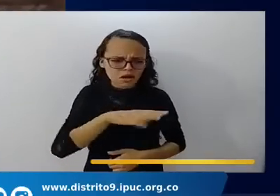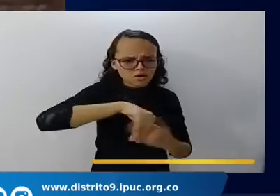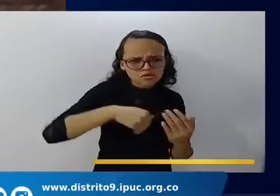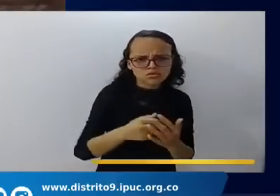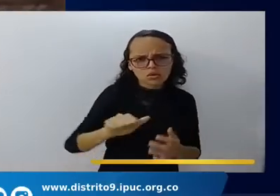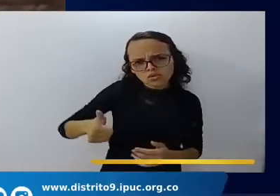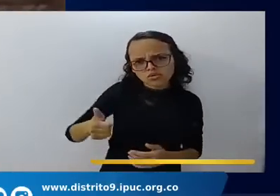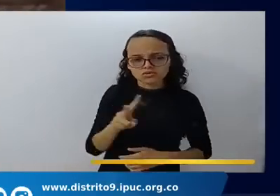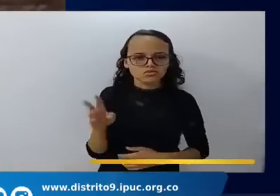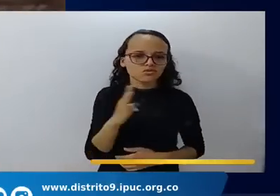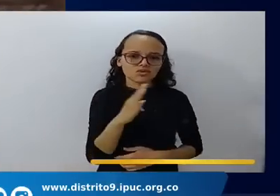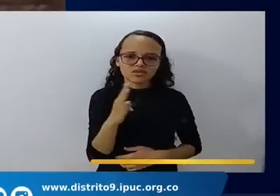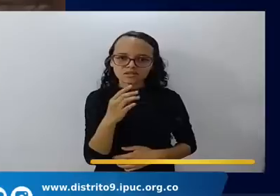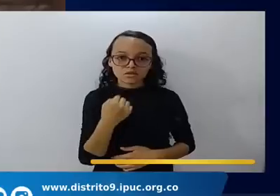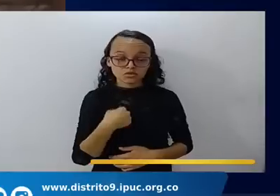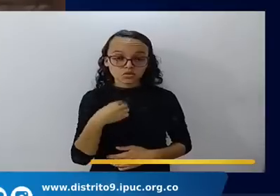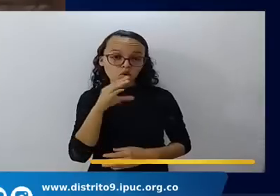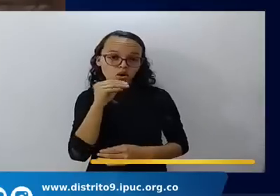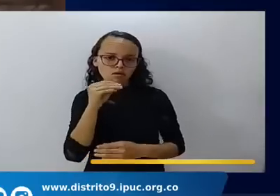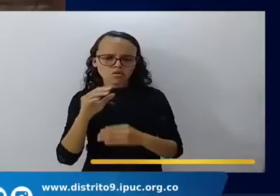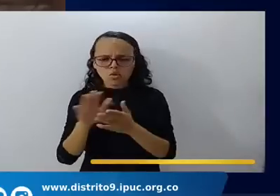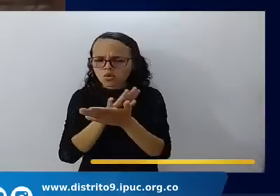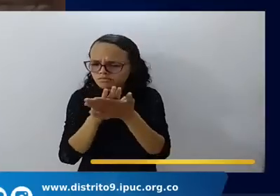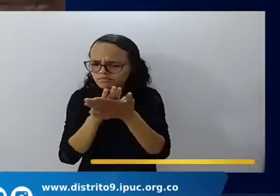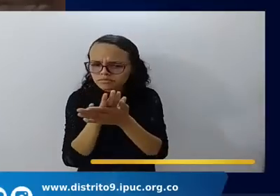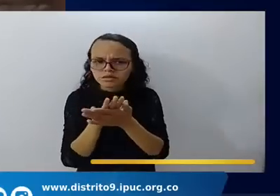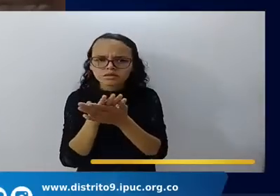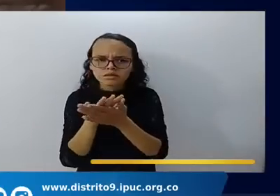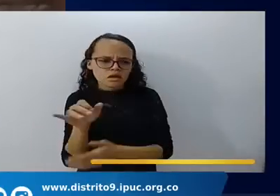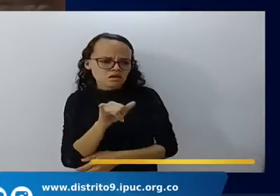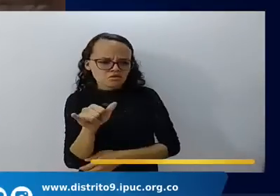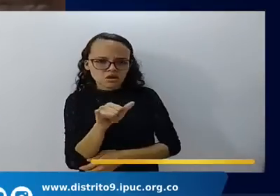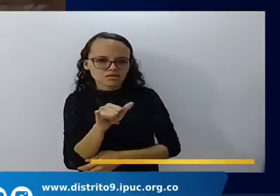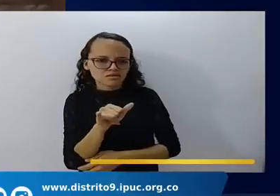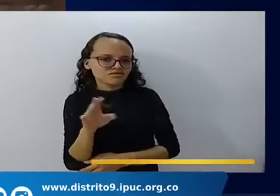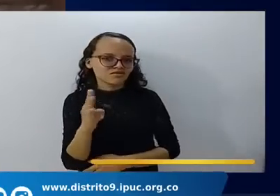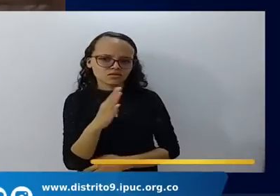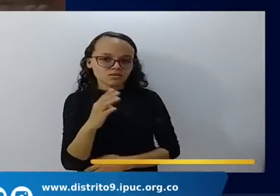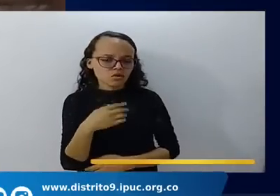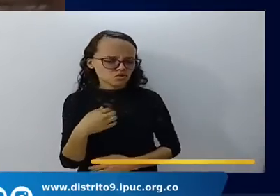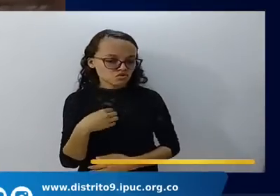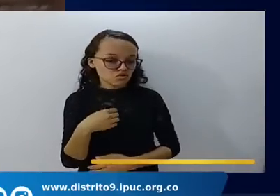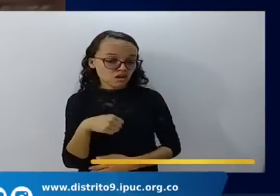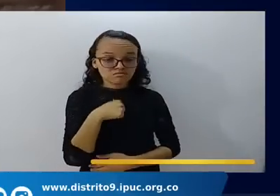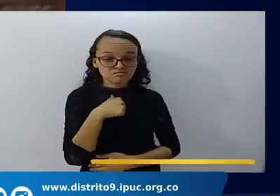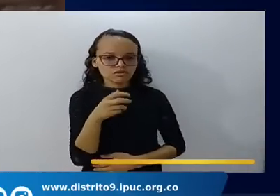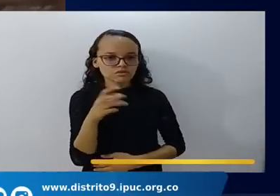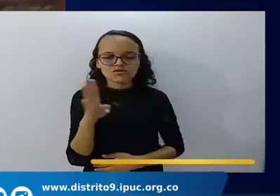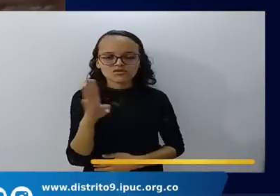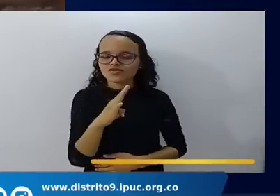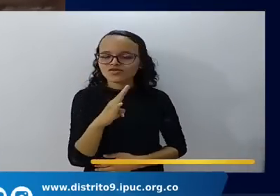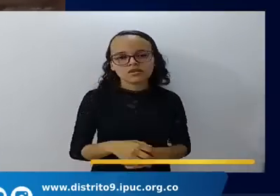y yo no hablo como cualquiera ay tan arrogante no porque es que yo no soy de aquí